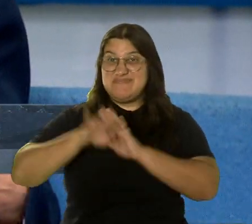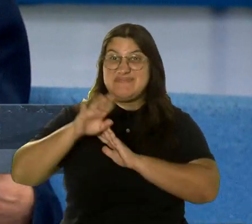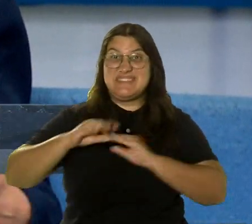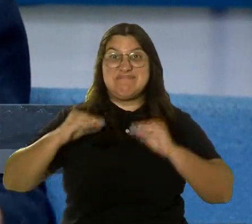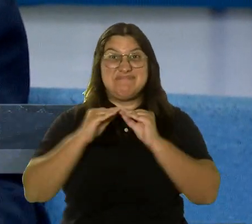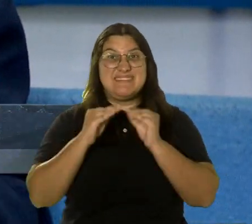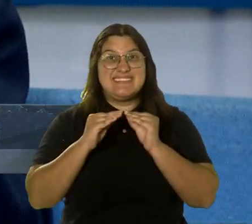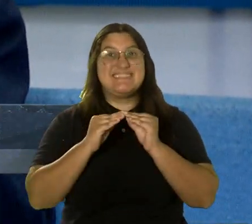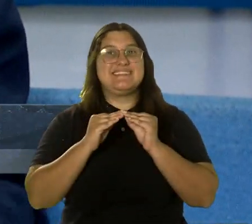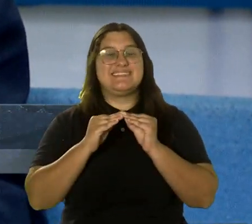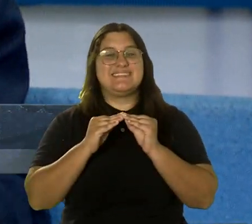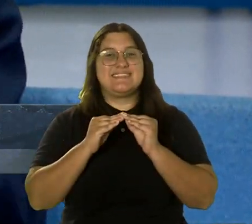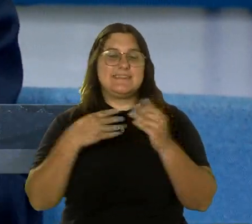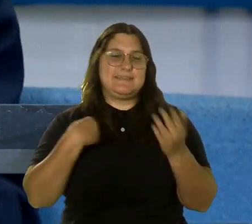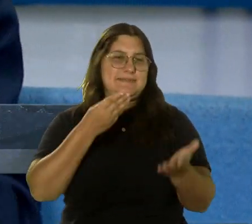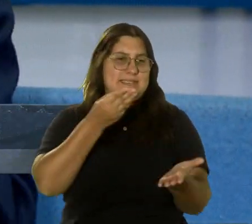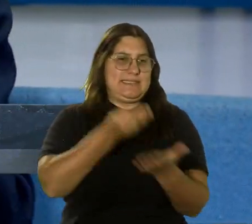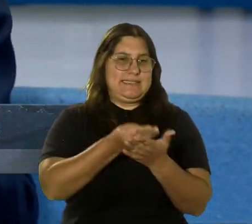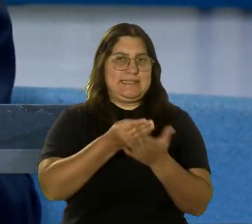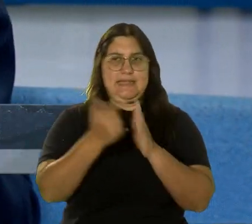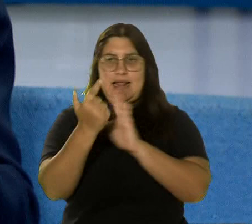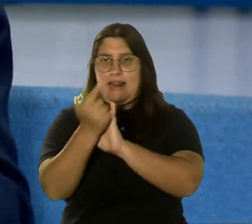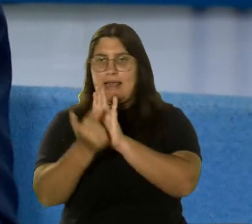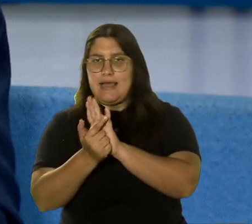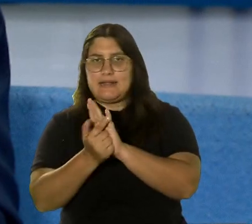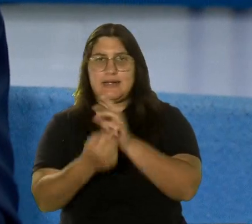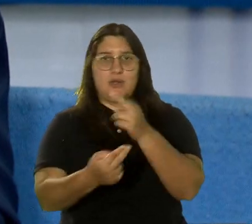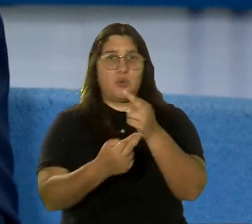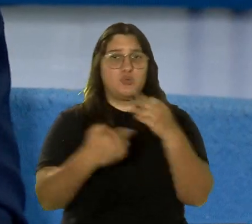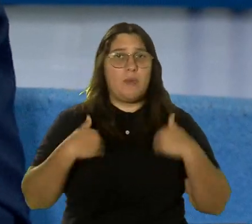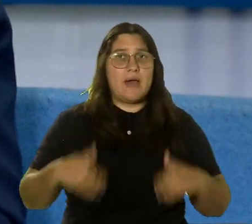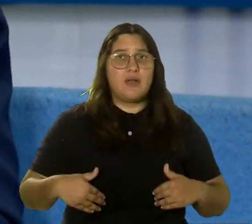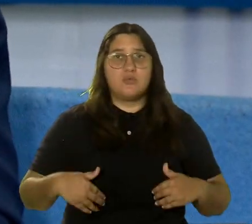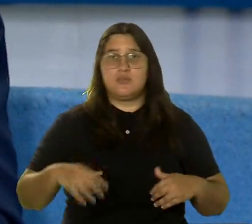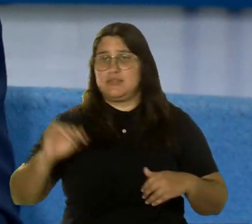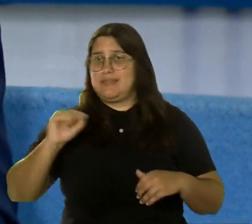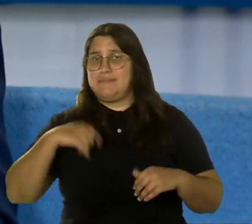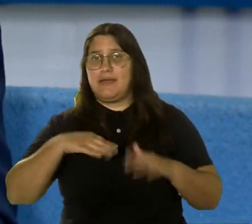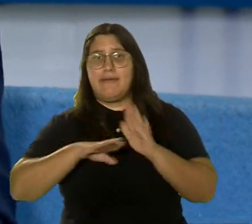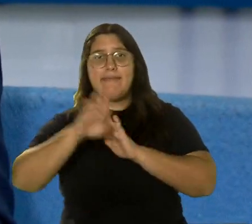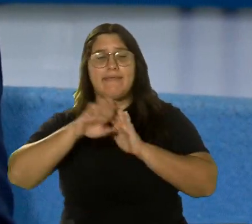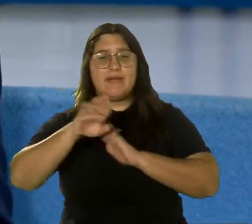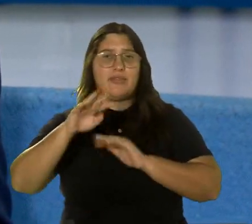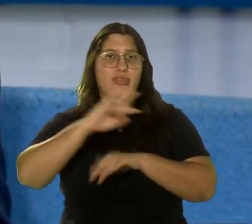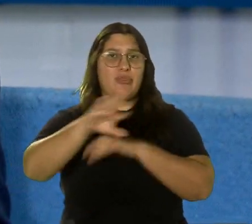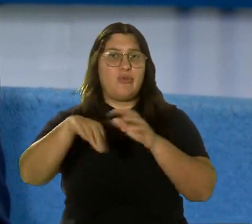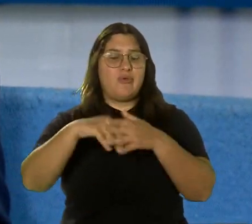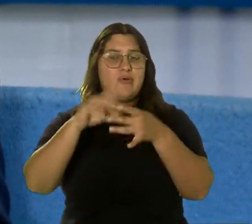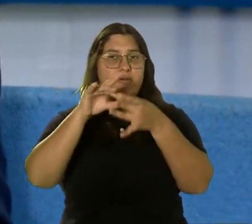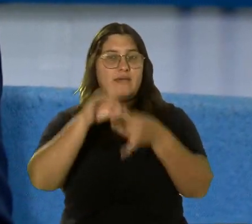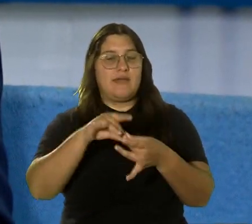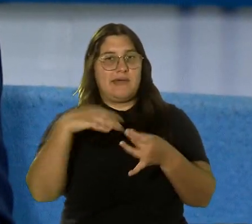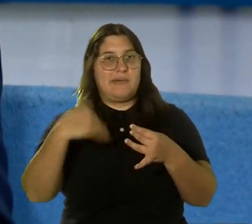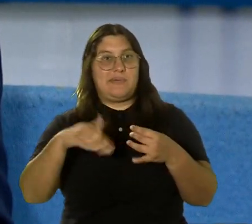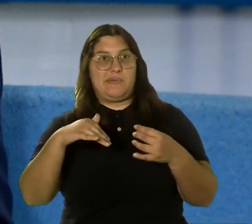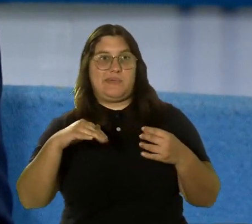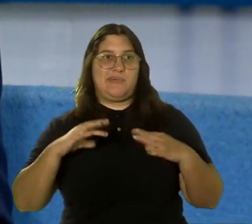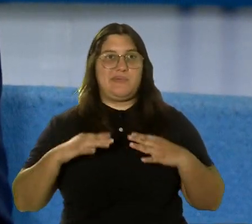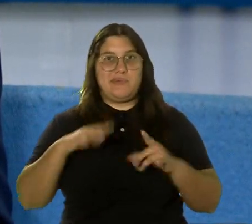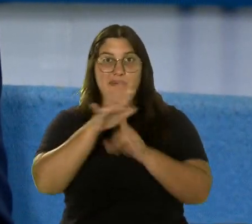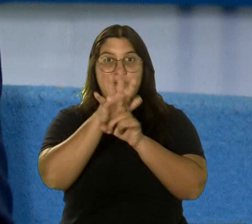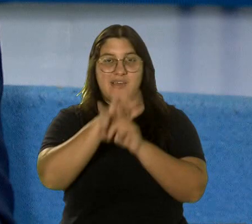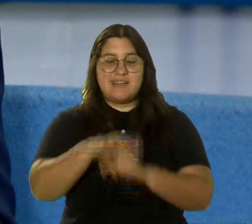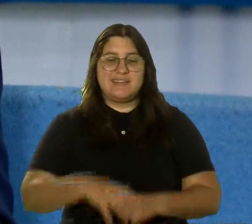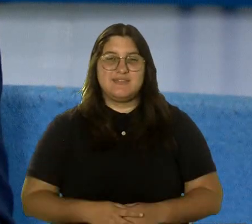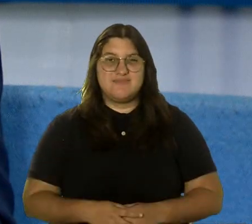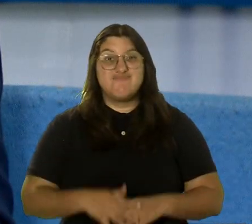dirigidas a lo que es finanzas legal, recursos humanos, crecimiento, todo lo que es la tendencia, ¿verdad?, de empresarismo. Así que el